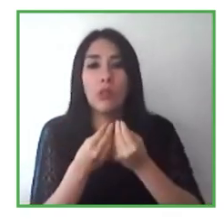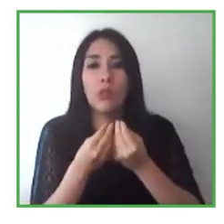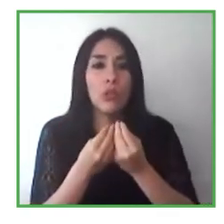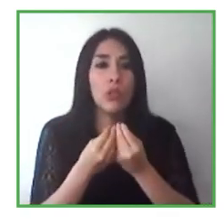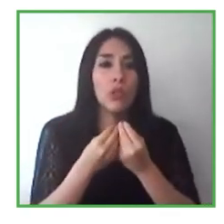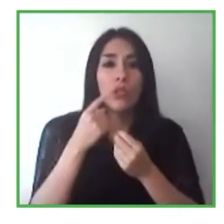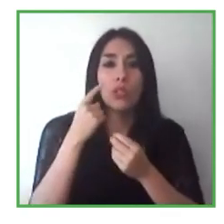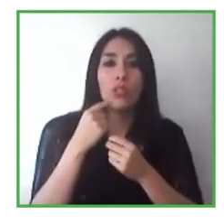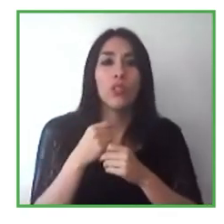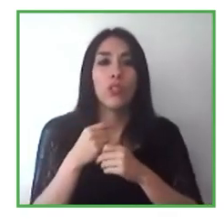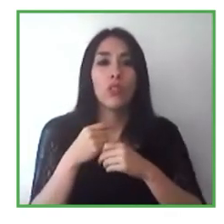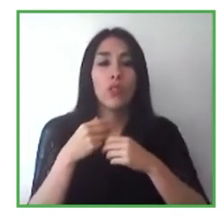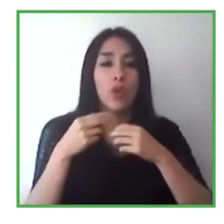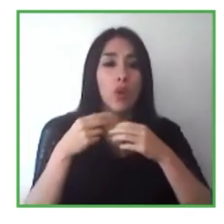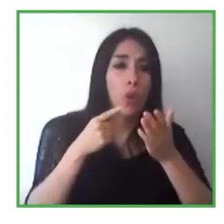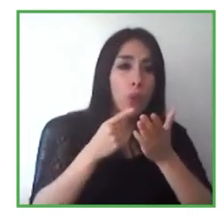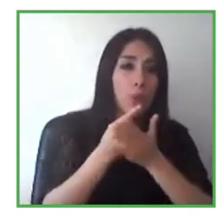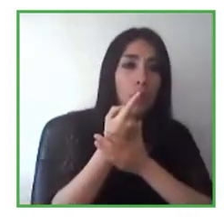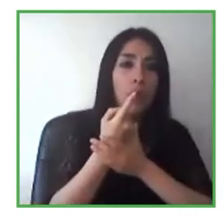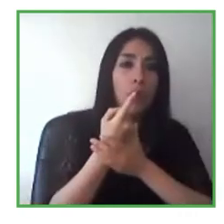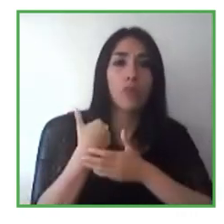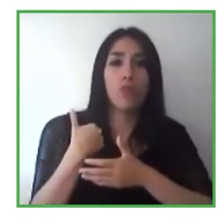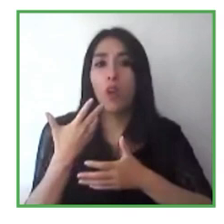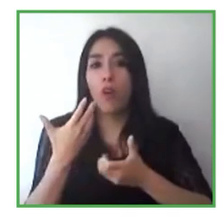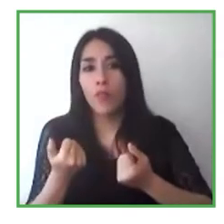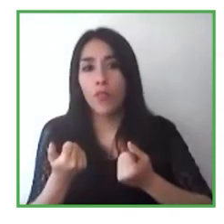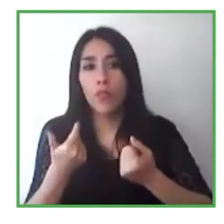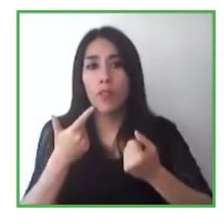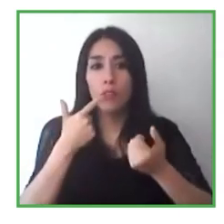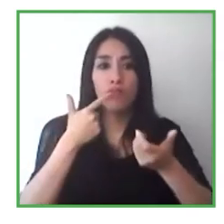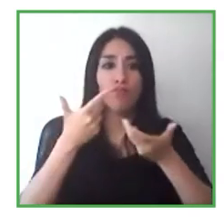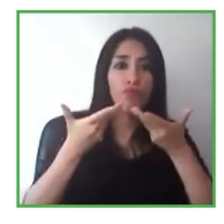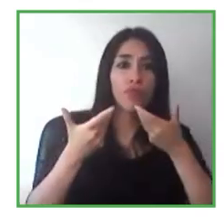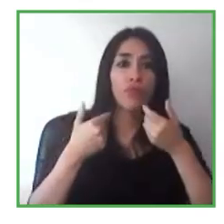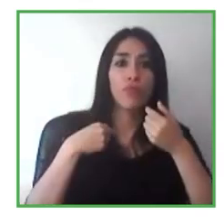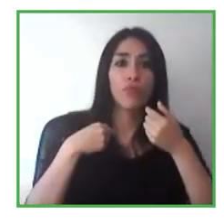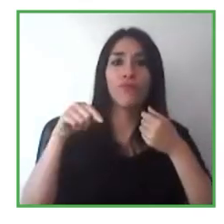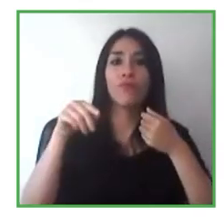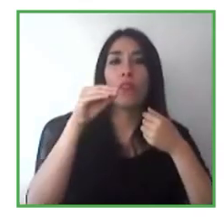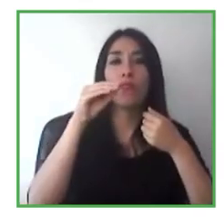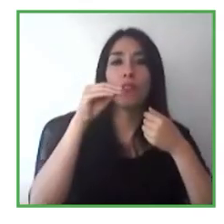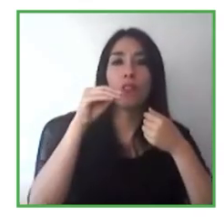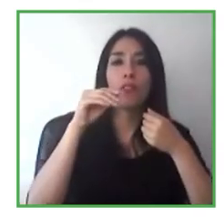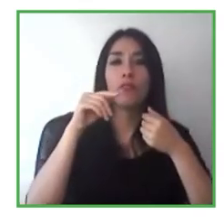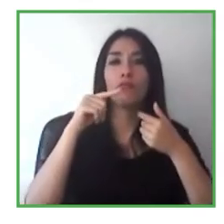nosotros. Jessica, tú hablaste de un enfoque mucho más amplio en la salud mental, o sea, nadie,